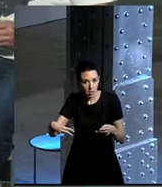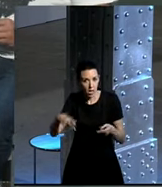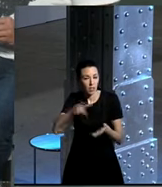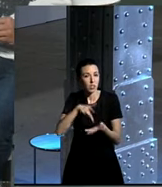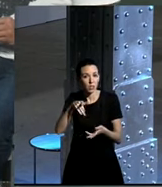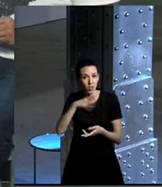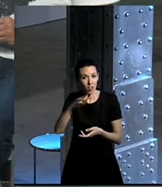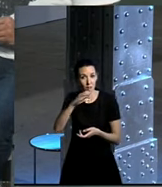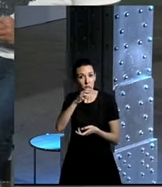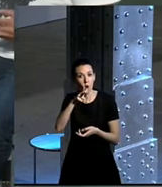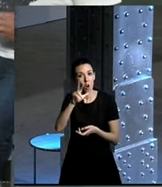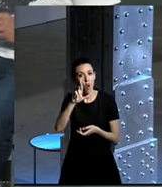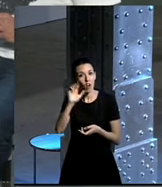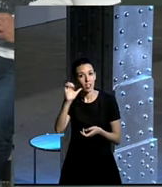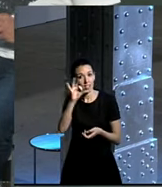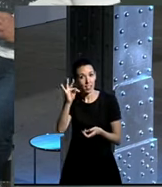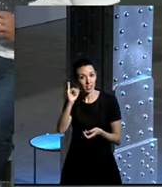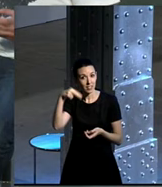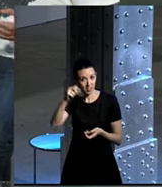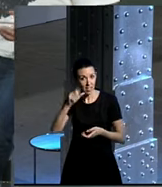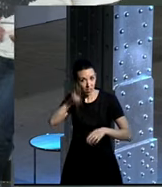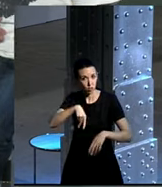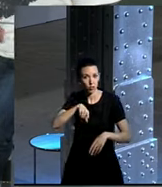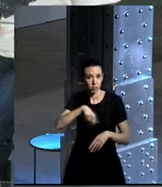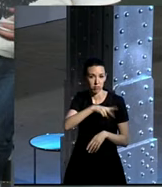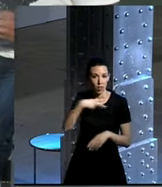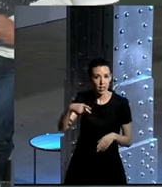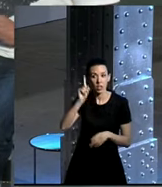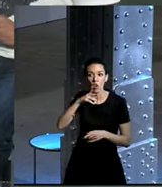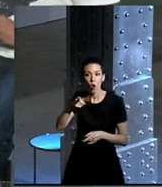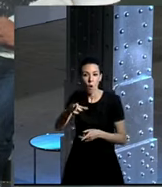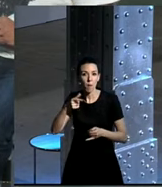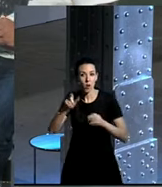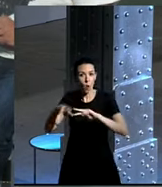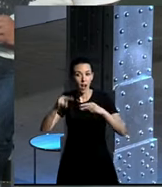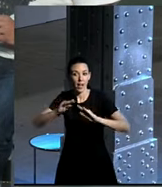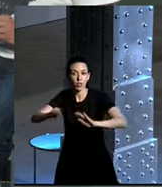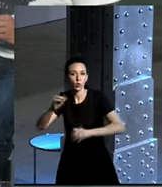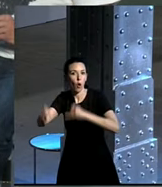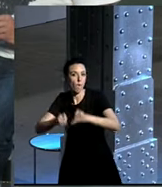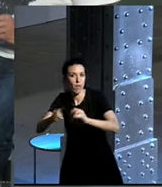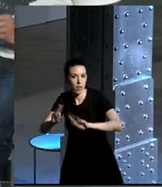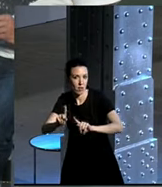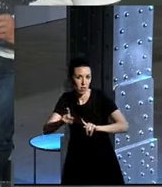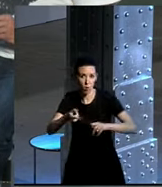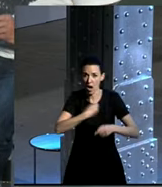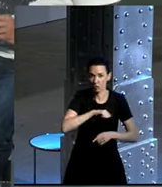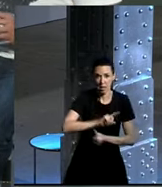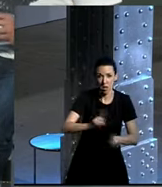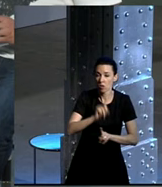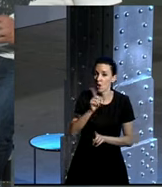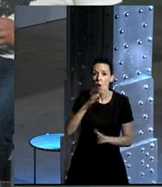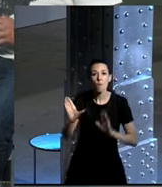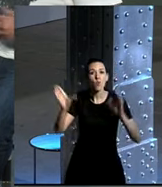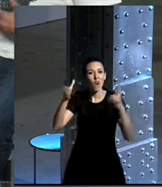a Cristina, que es danesa, no viene porque los daneses o los andeses estén genéticamente preparados para ir en bici, los españoles no, sino porque ahí en los 70 había una sociedad civil